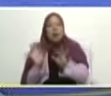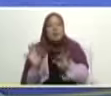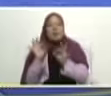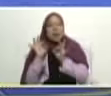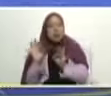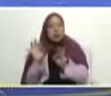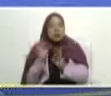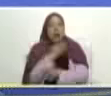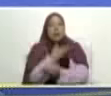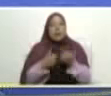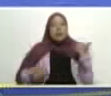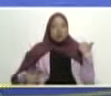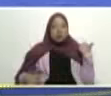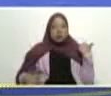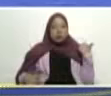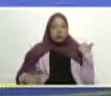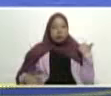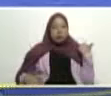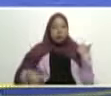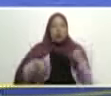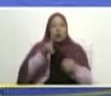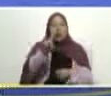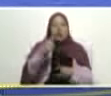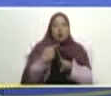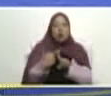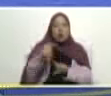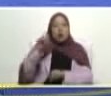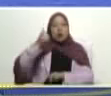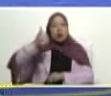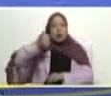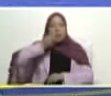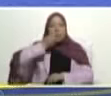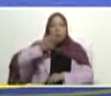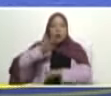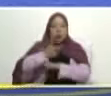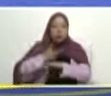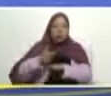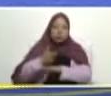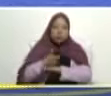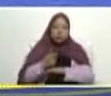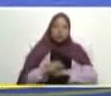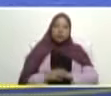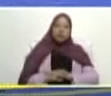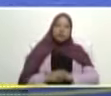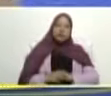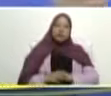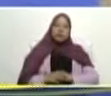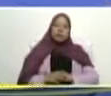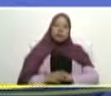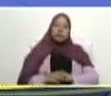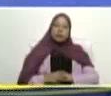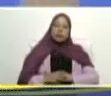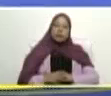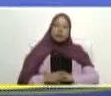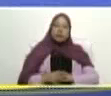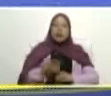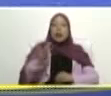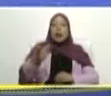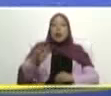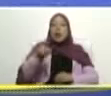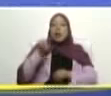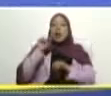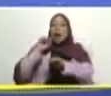presidencial del 1x10 del buen gobierno y le rinden cuenta diaria a Montezuma